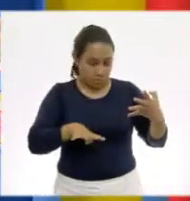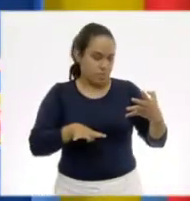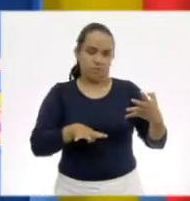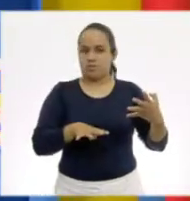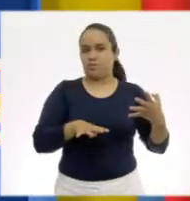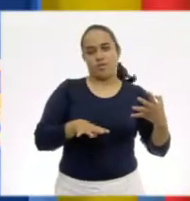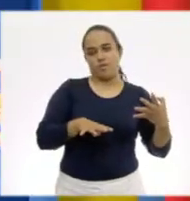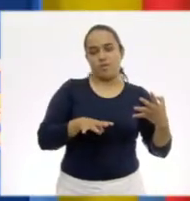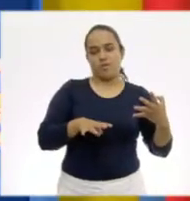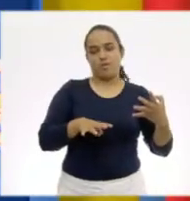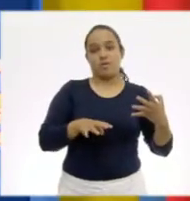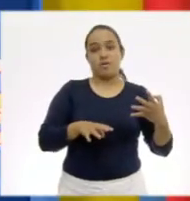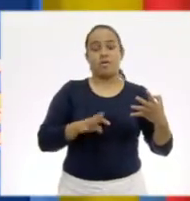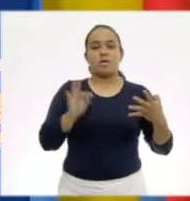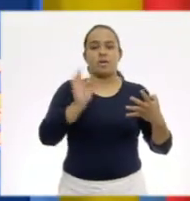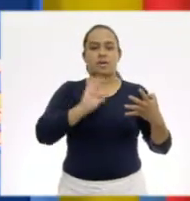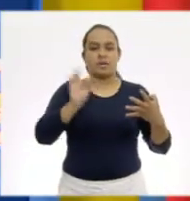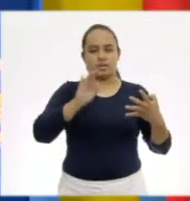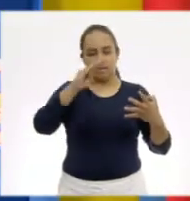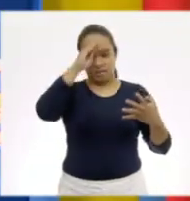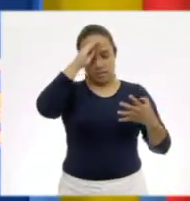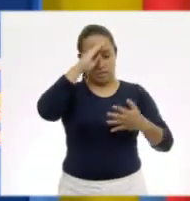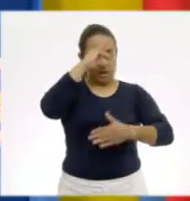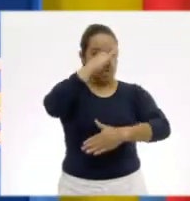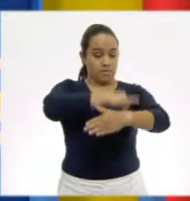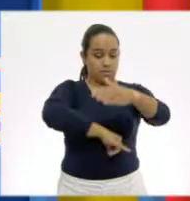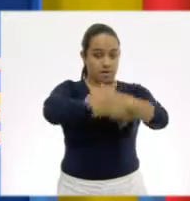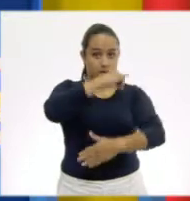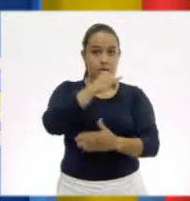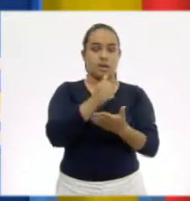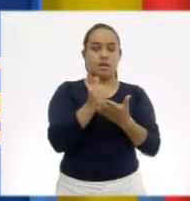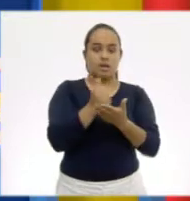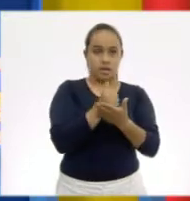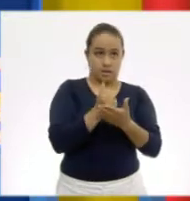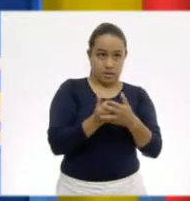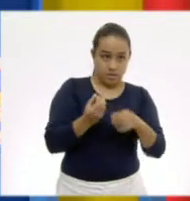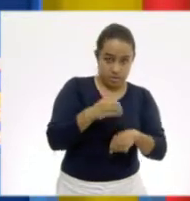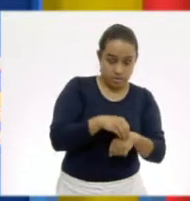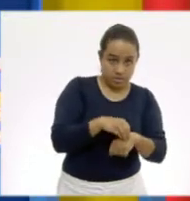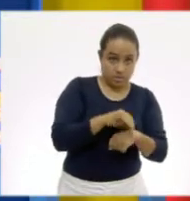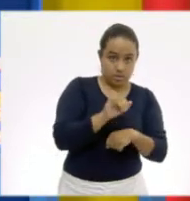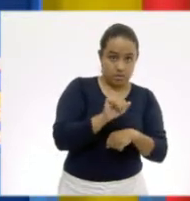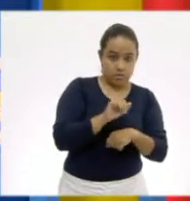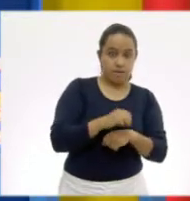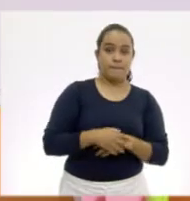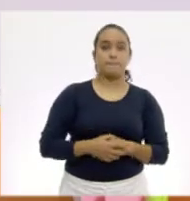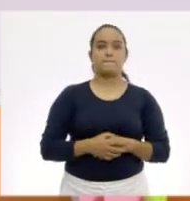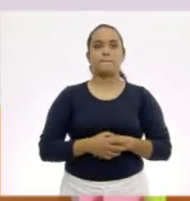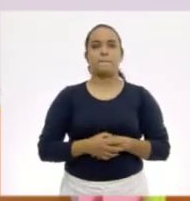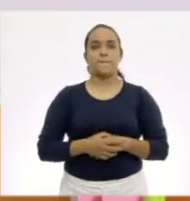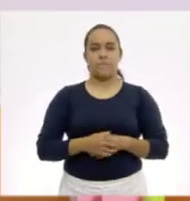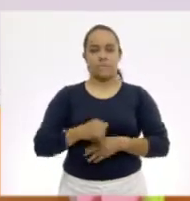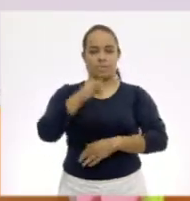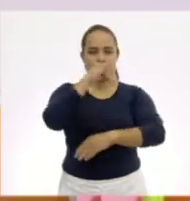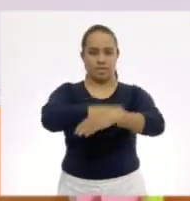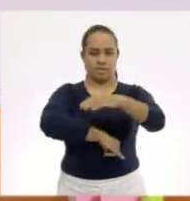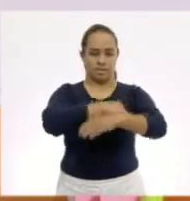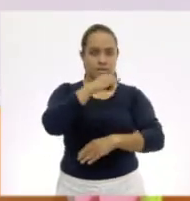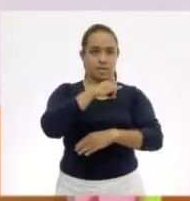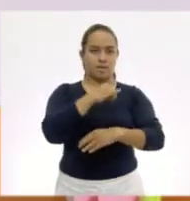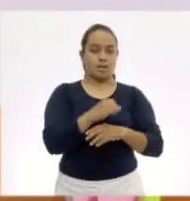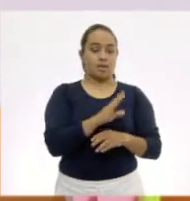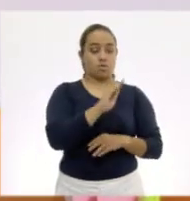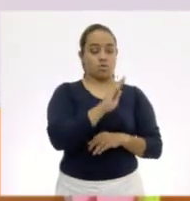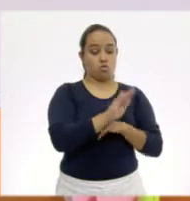Entonces, si ponemos a la ballena azul. Si también la incluimos. La incluimos. La ballena vivía